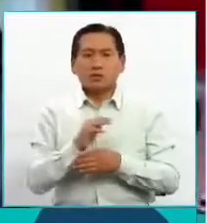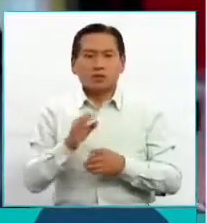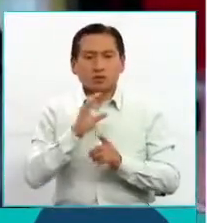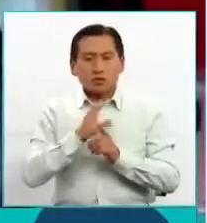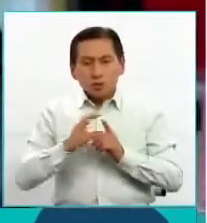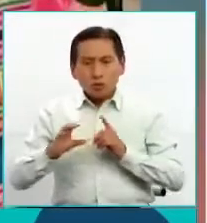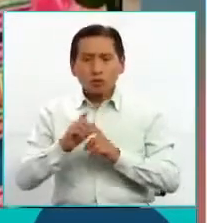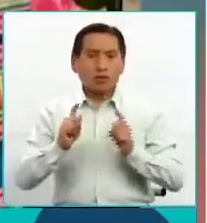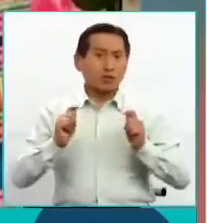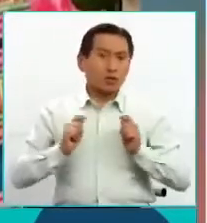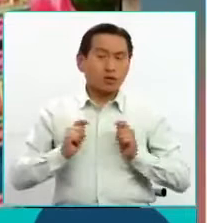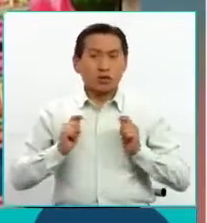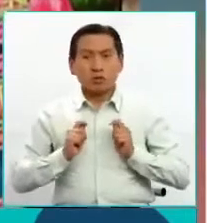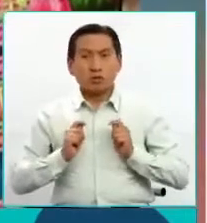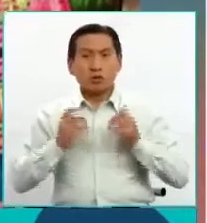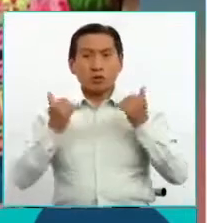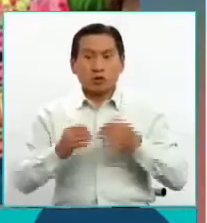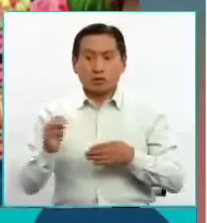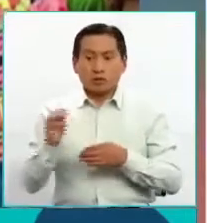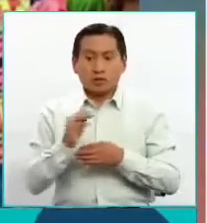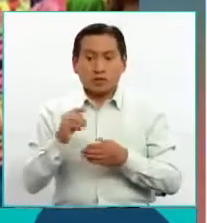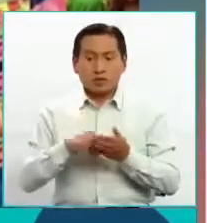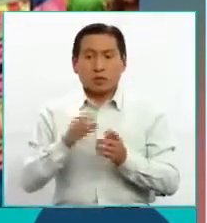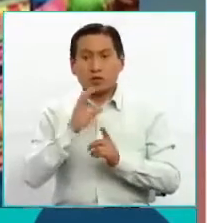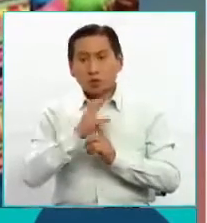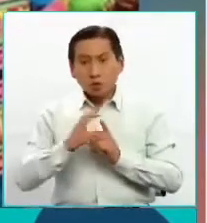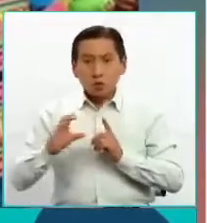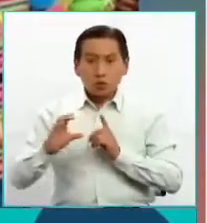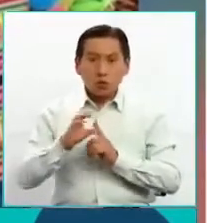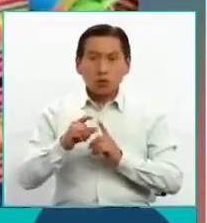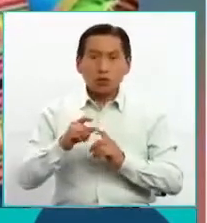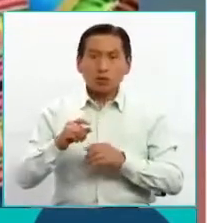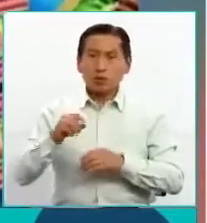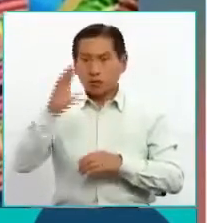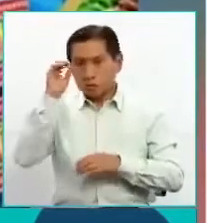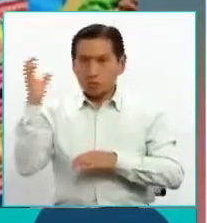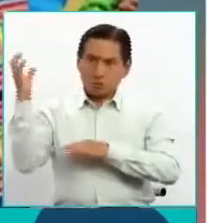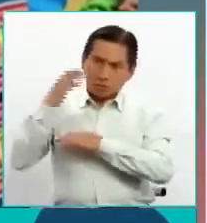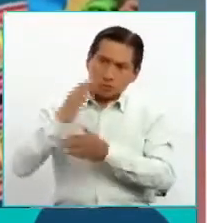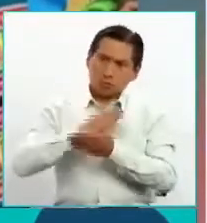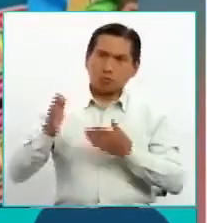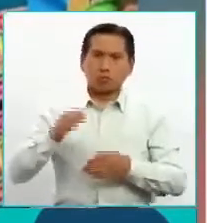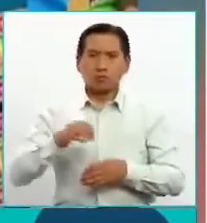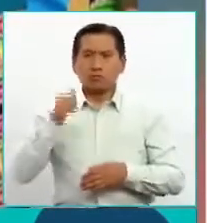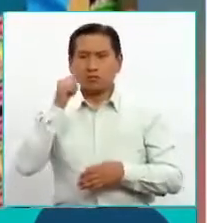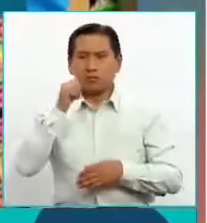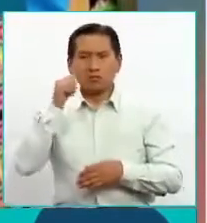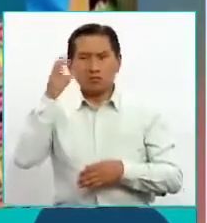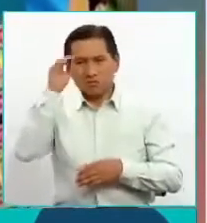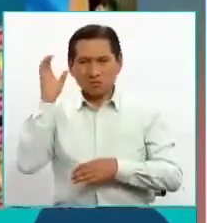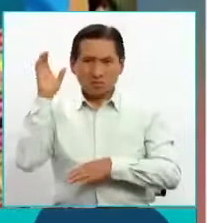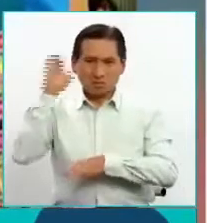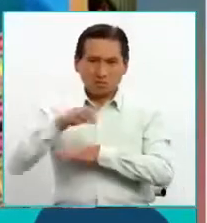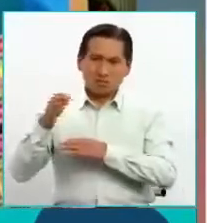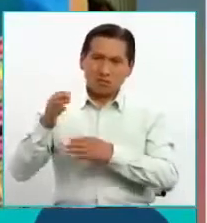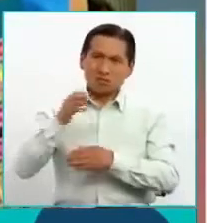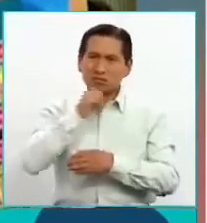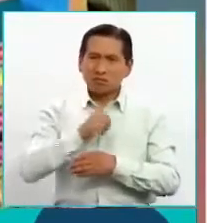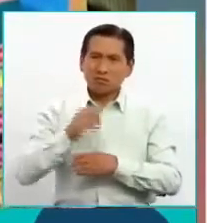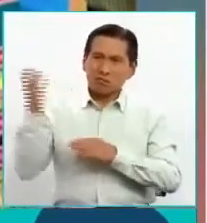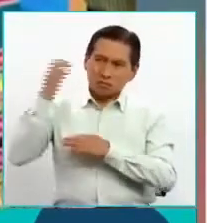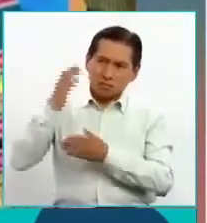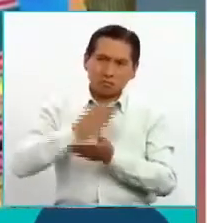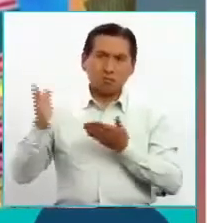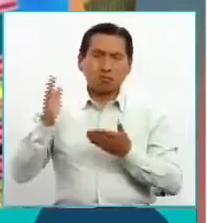y Turismo, hoy llamado Ministerio de Culturas, descolonización y despatriarcalización. Además de tener